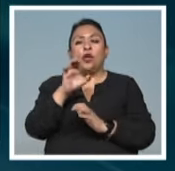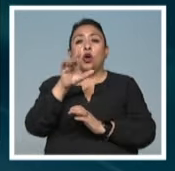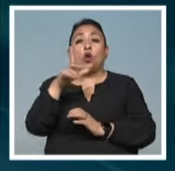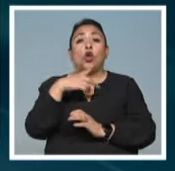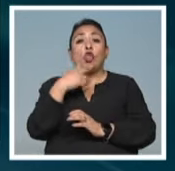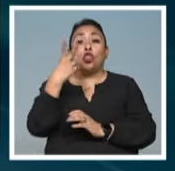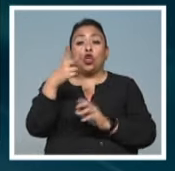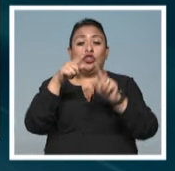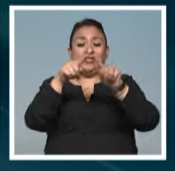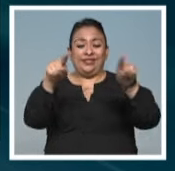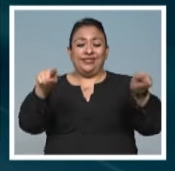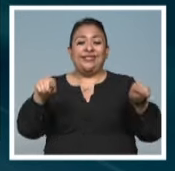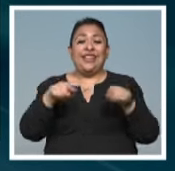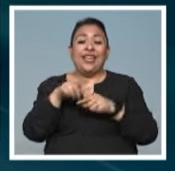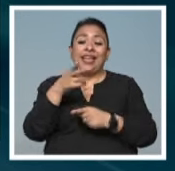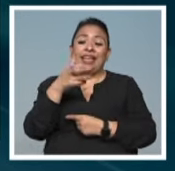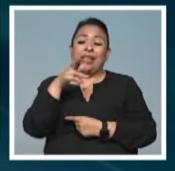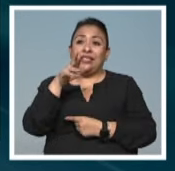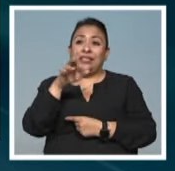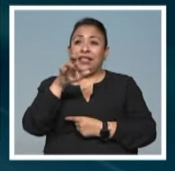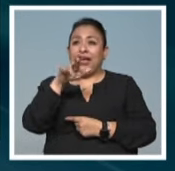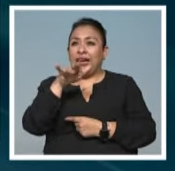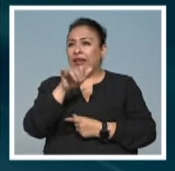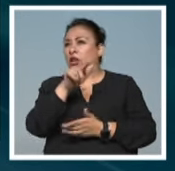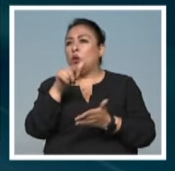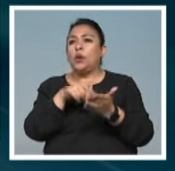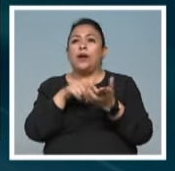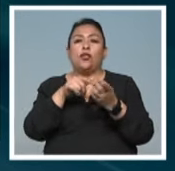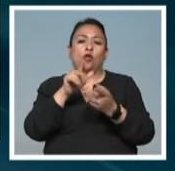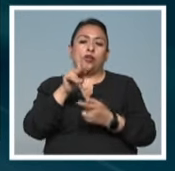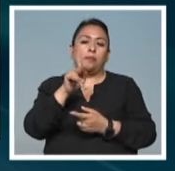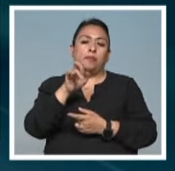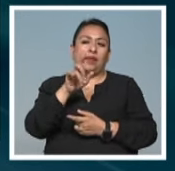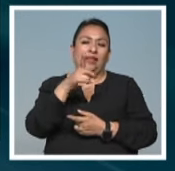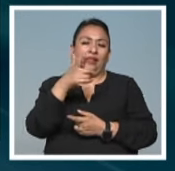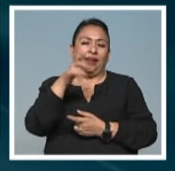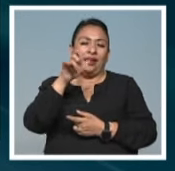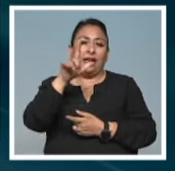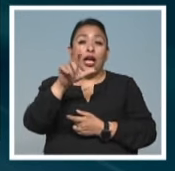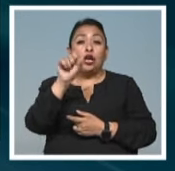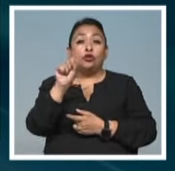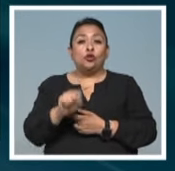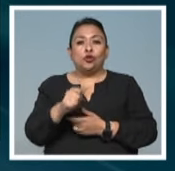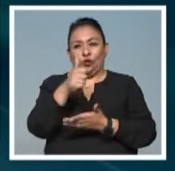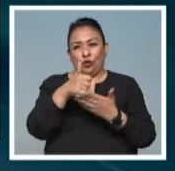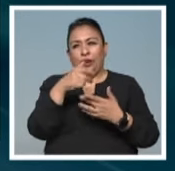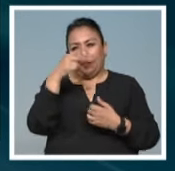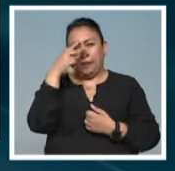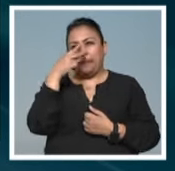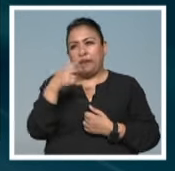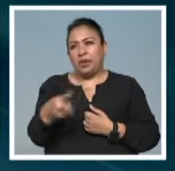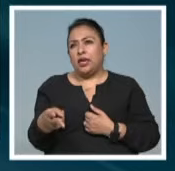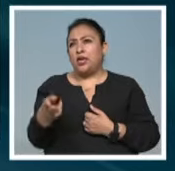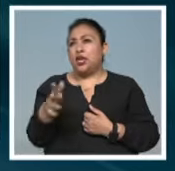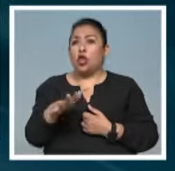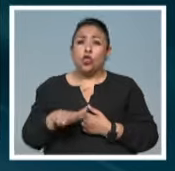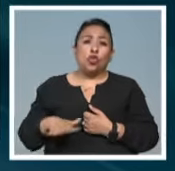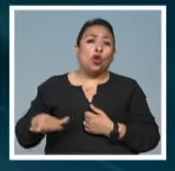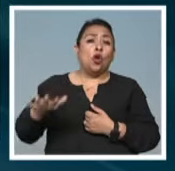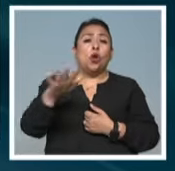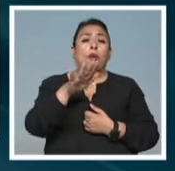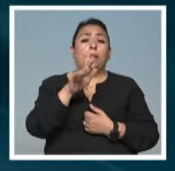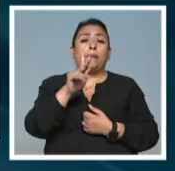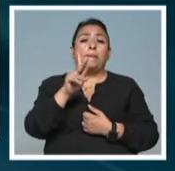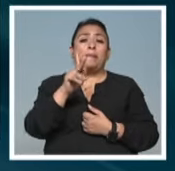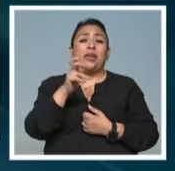hectáreas de Pedregal, del sur de la Ciudad de México. Todo el Pedregal del sur